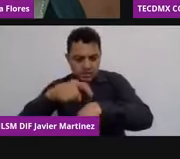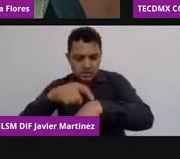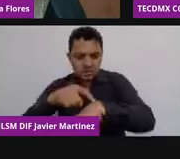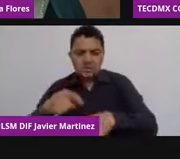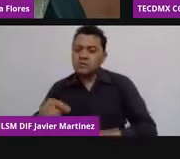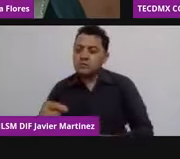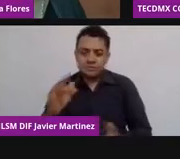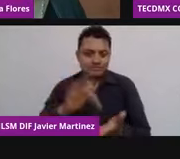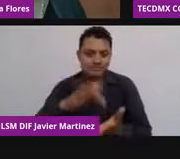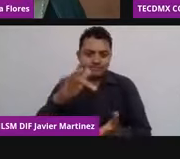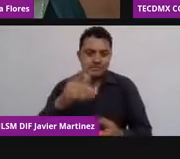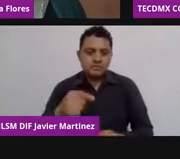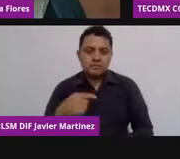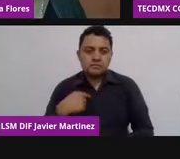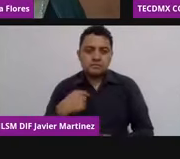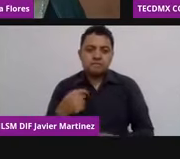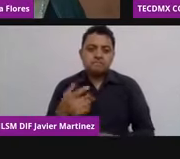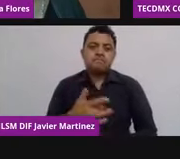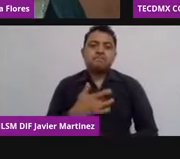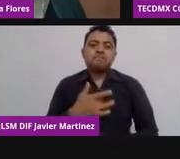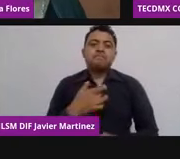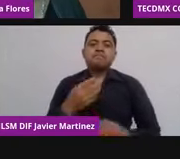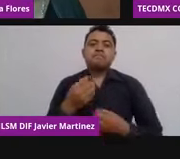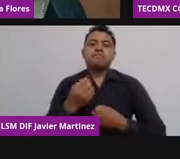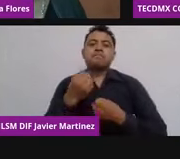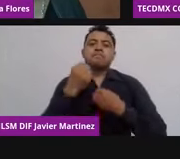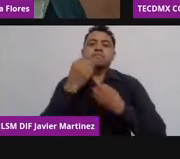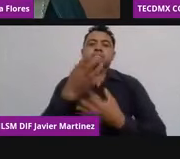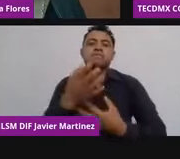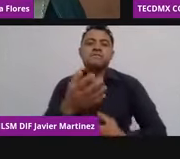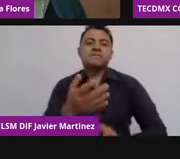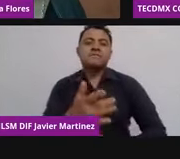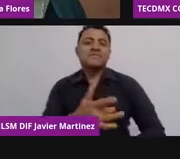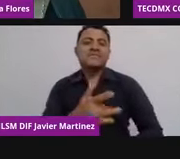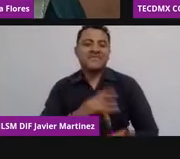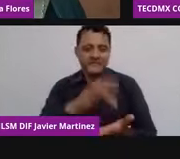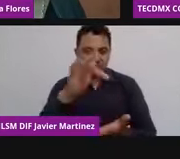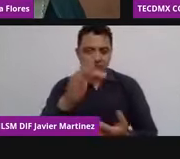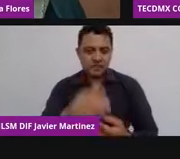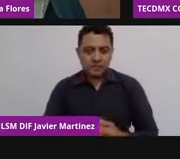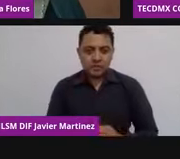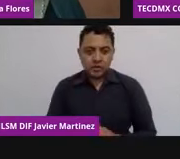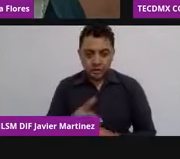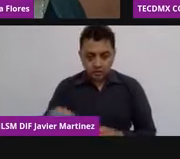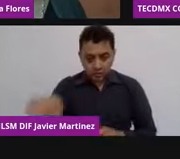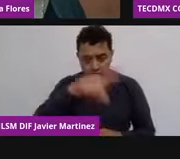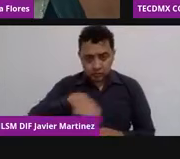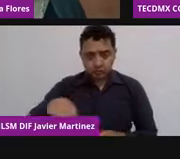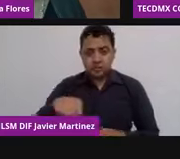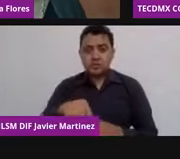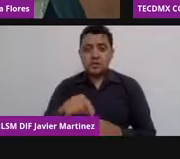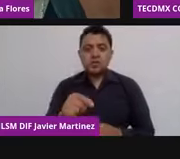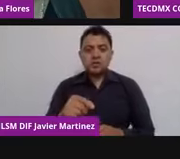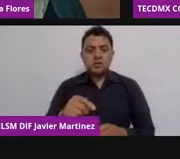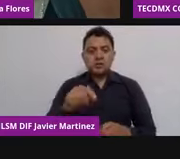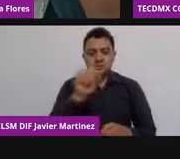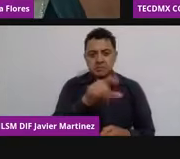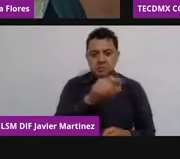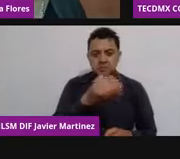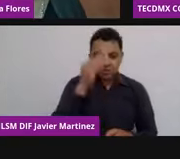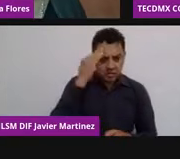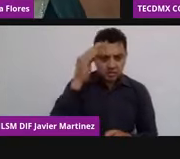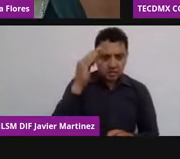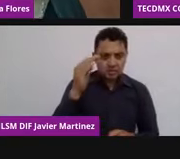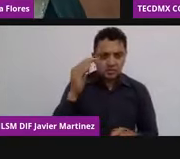compartido el mío con ustedes y ante todo recibir su tiempo y su atención no solamente los de ustedes sino de aquellos que nos están acompañando en esa